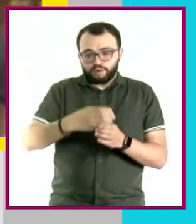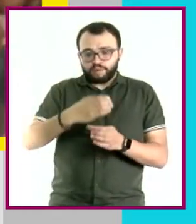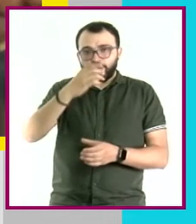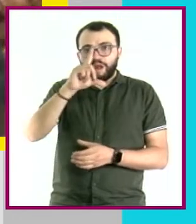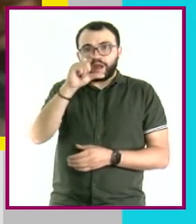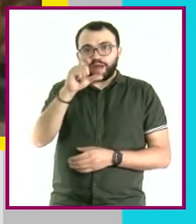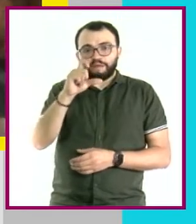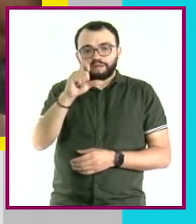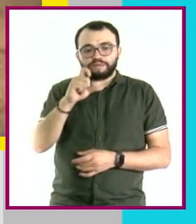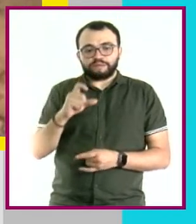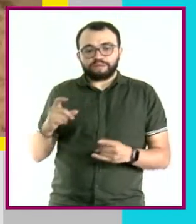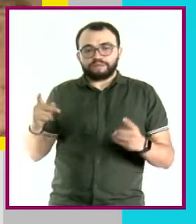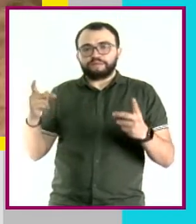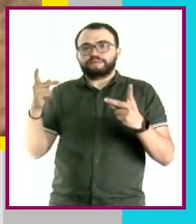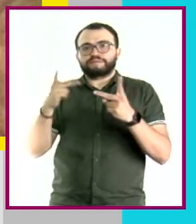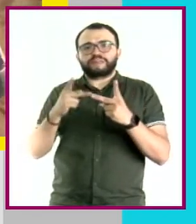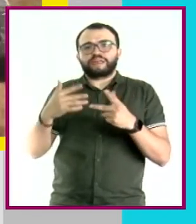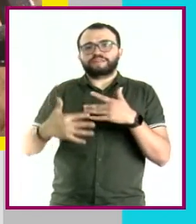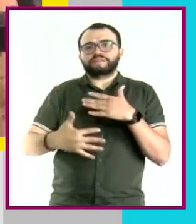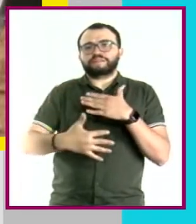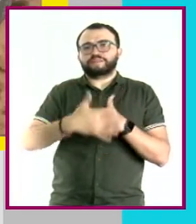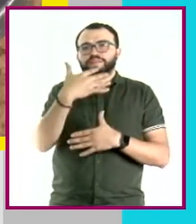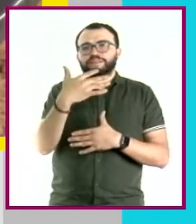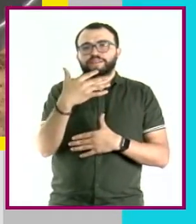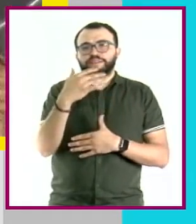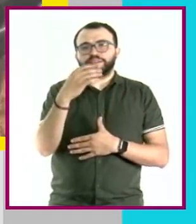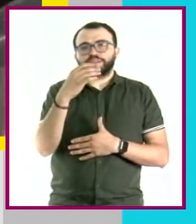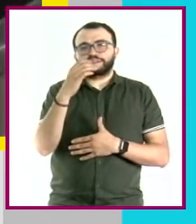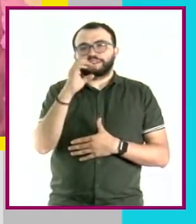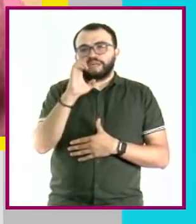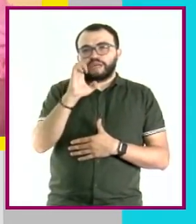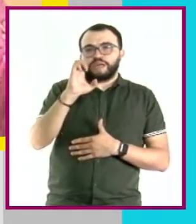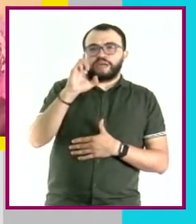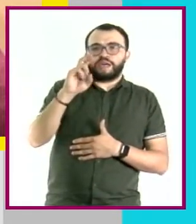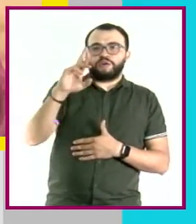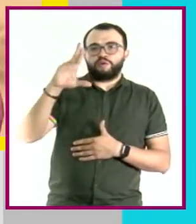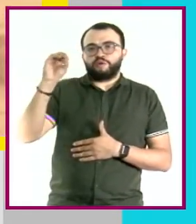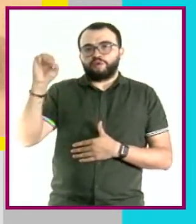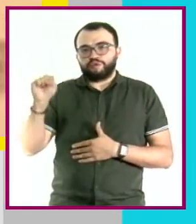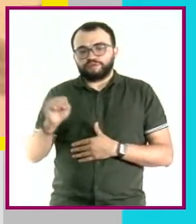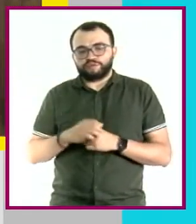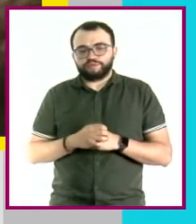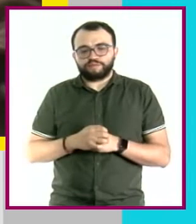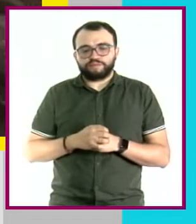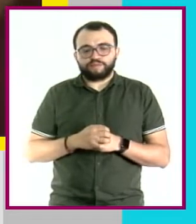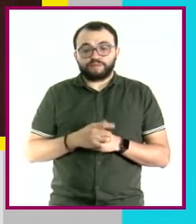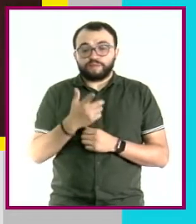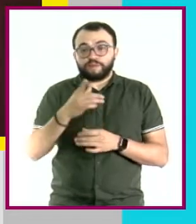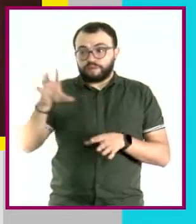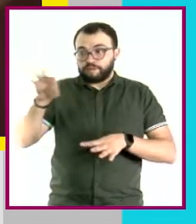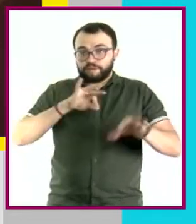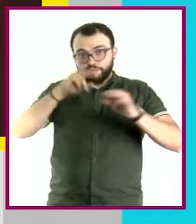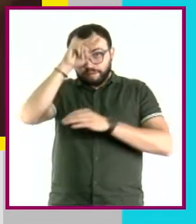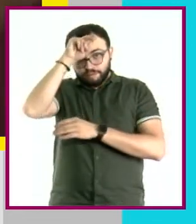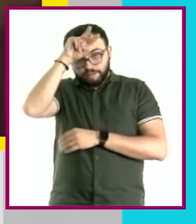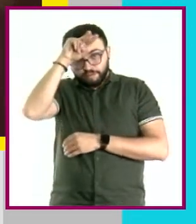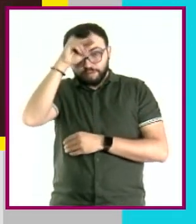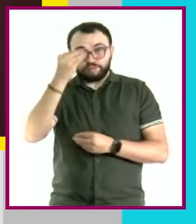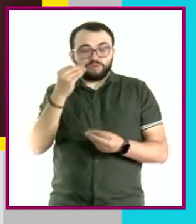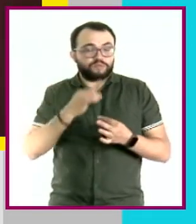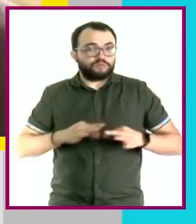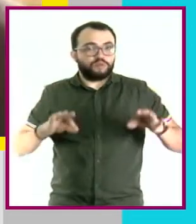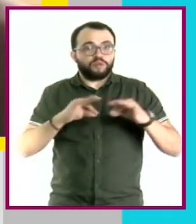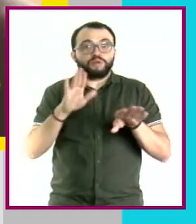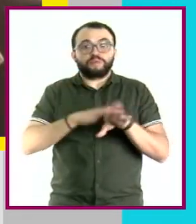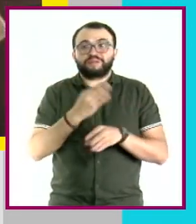al equivalente de 15 euros. La función de la mujer en la recolección de los insectos es muy importante, debido a que en muchas partes